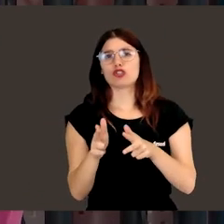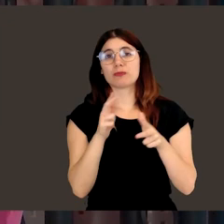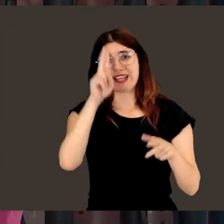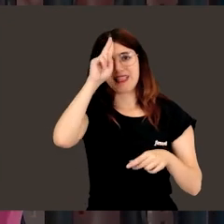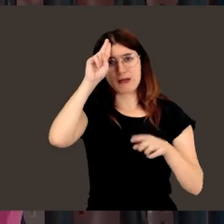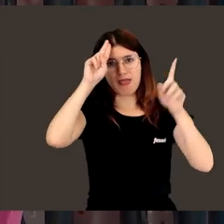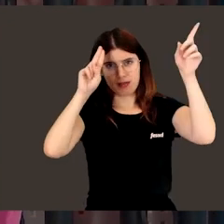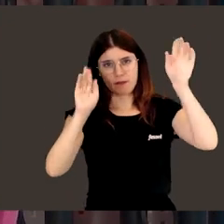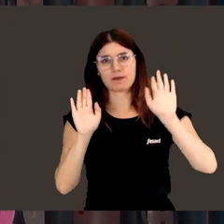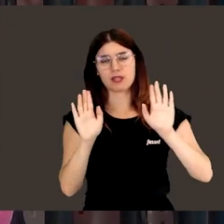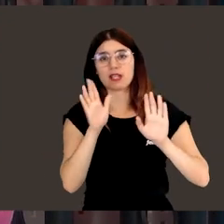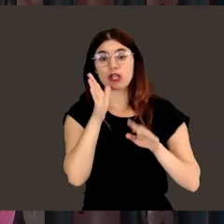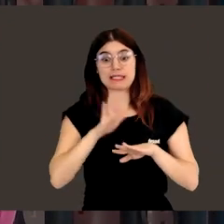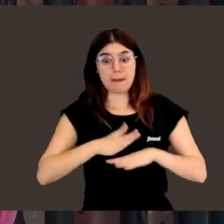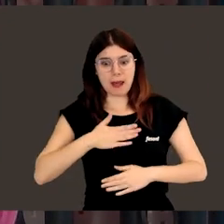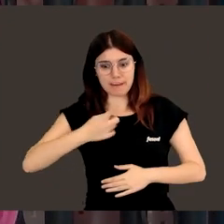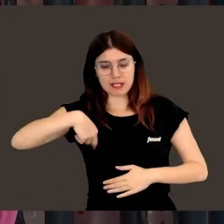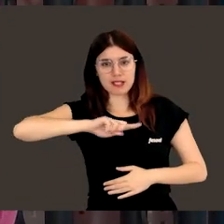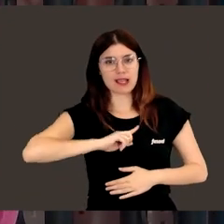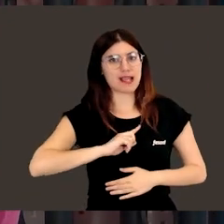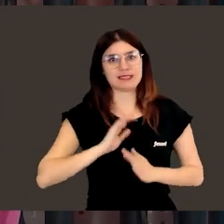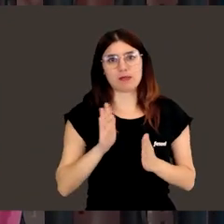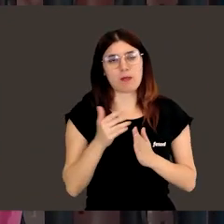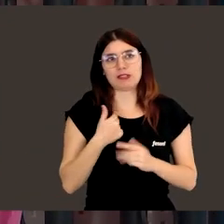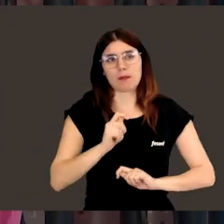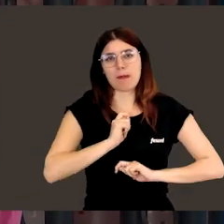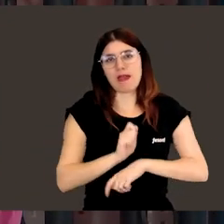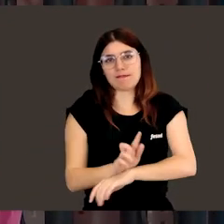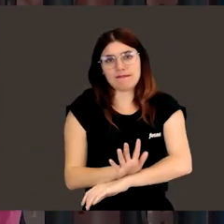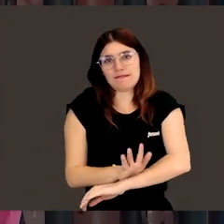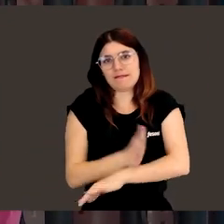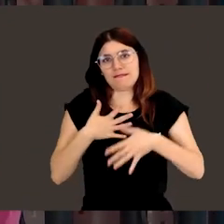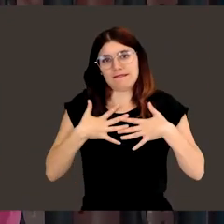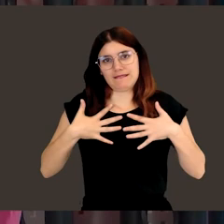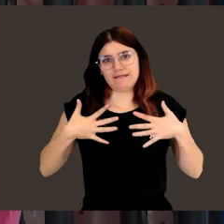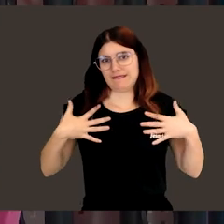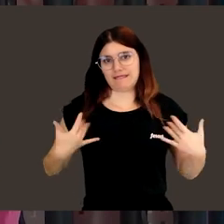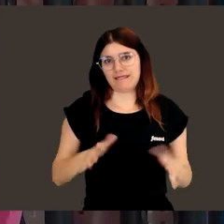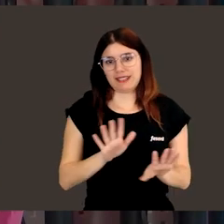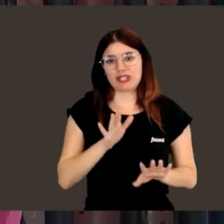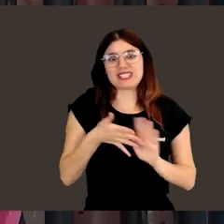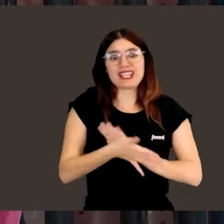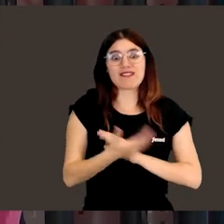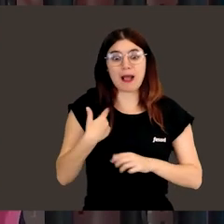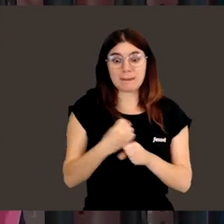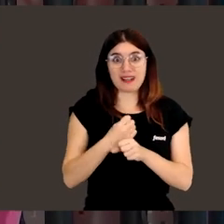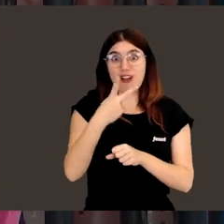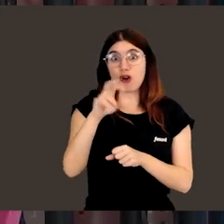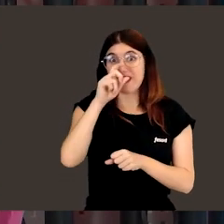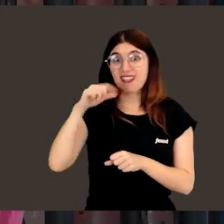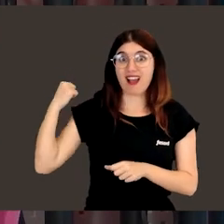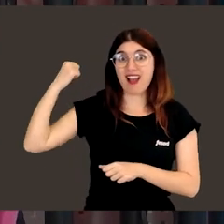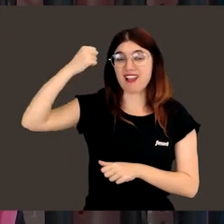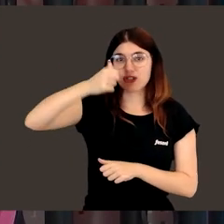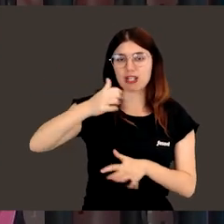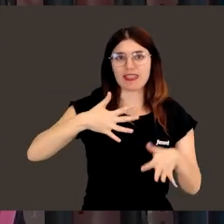Infanta Leonor de Madrid. Y a mí en este momento es lo que más me llena de gusto. Unas ganas de ver que el